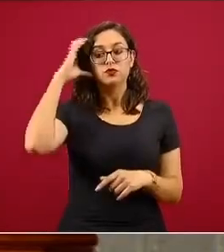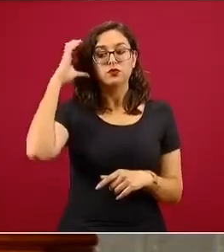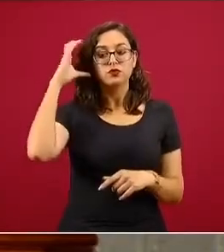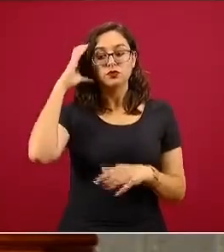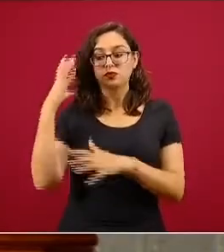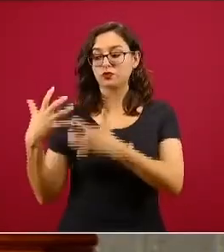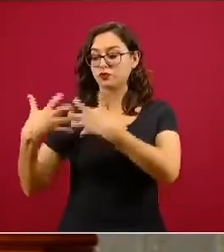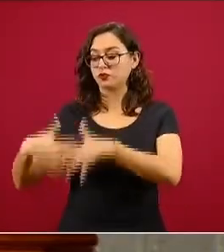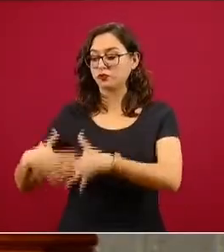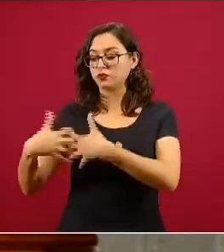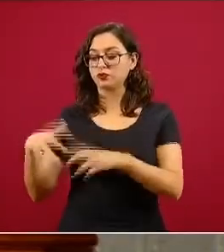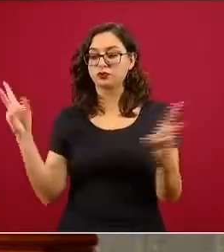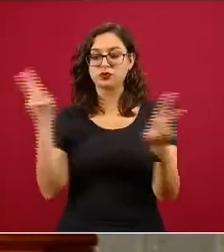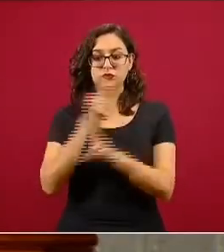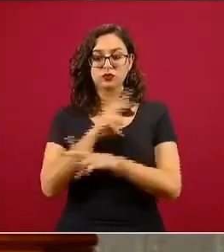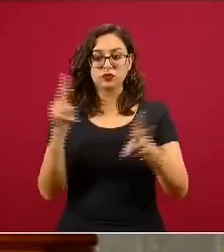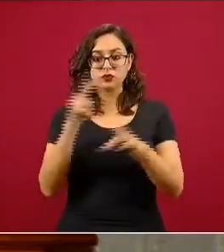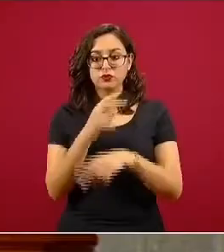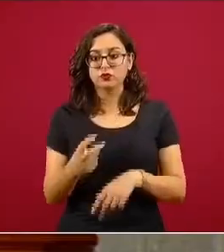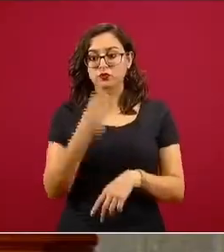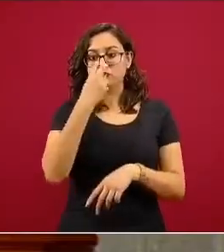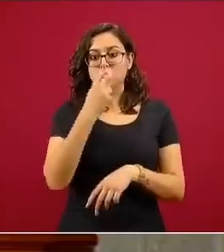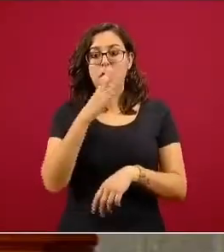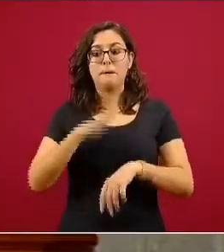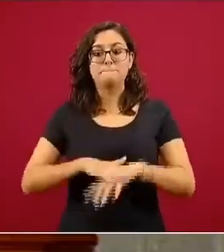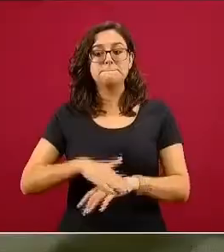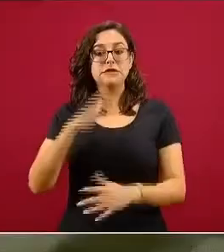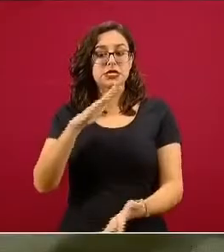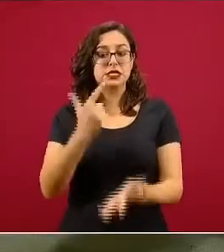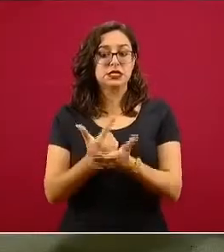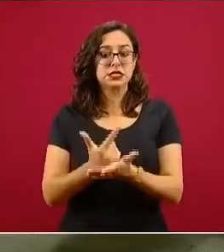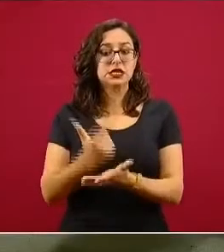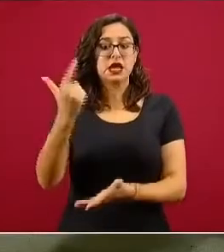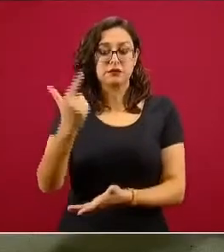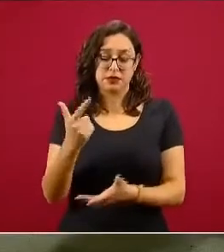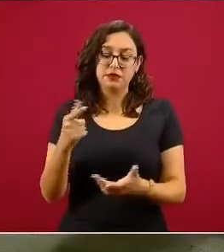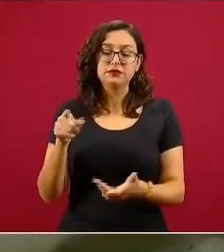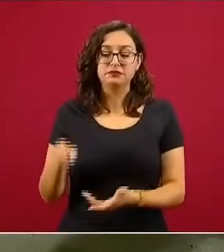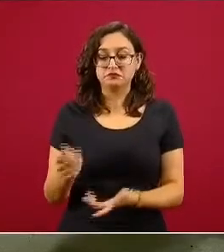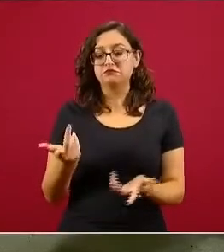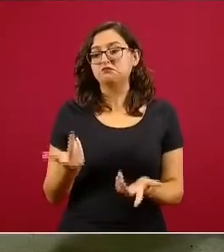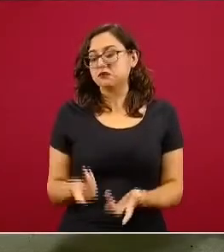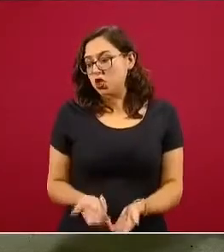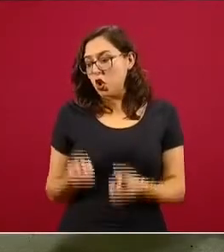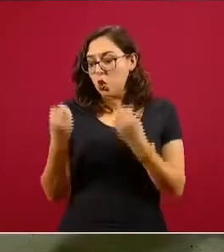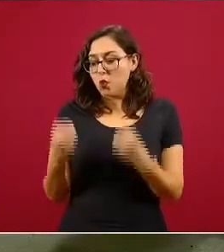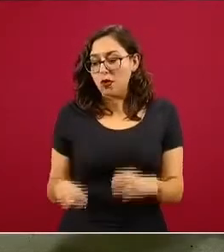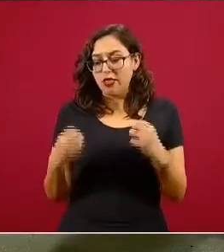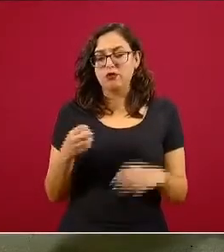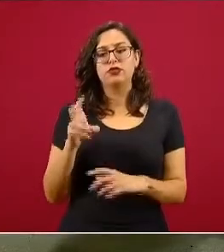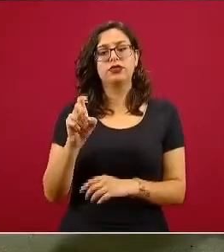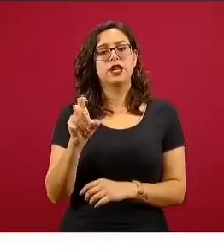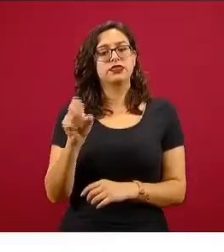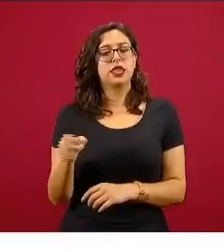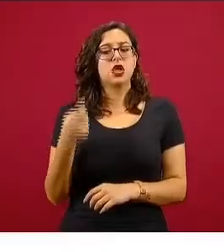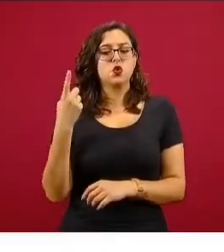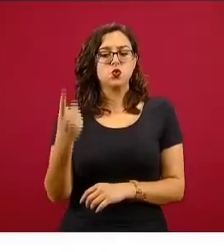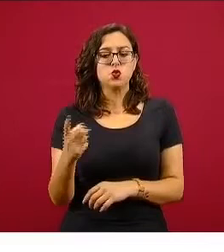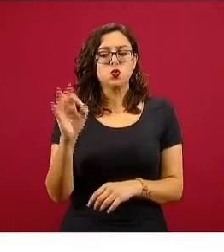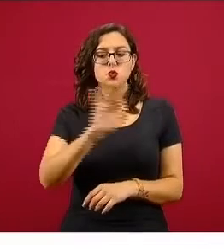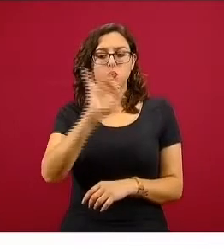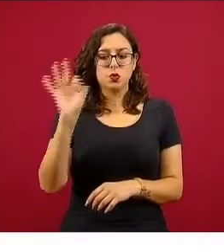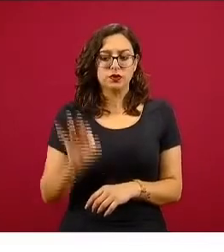con ventilador para los pacientes más graves, 31 por ciento, también es un porcentaje que se ha mantenido muy estable.